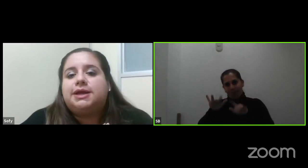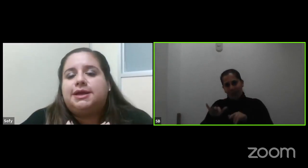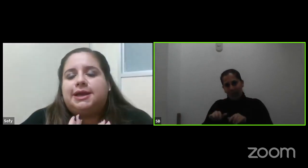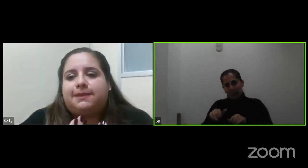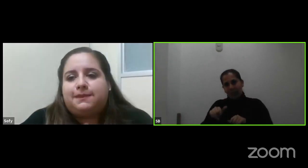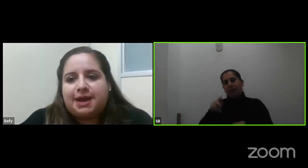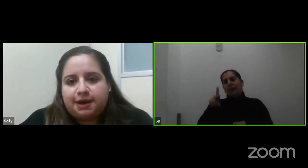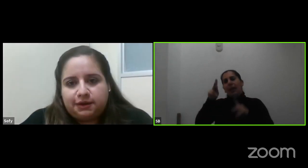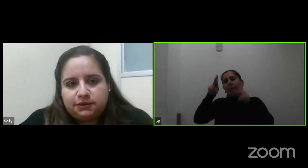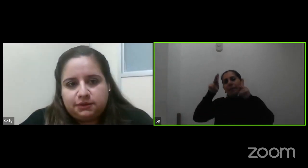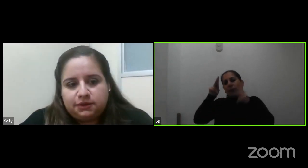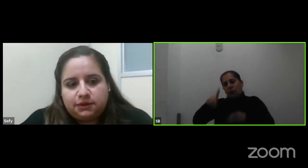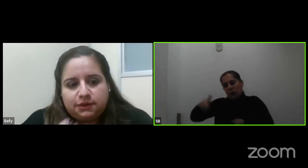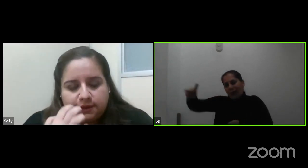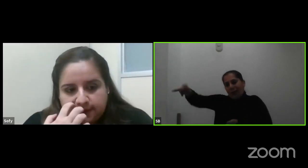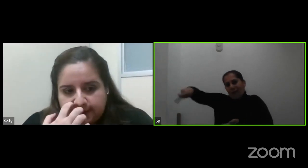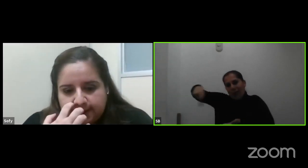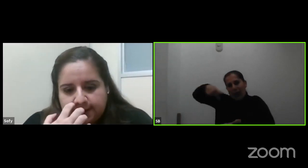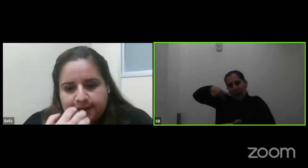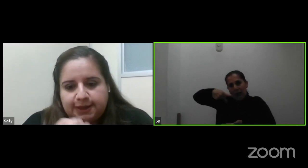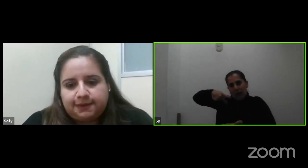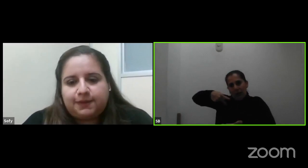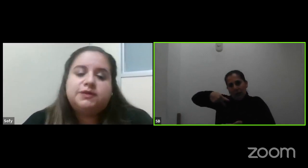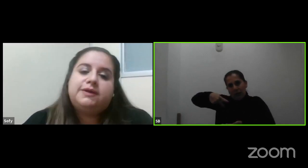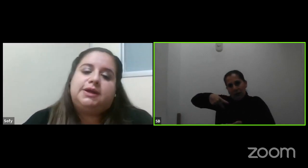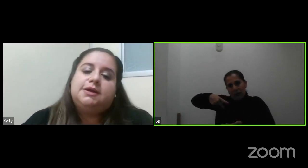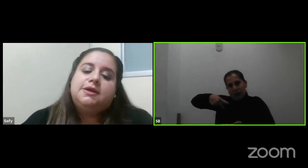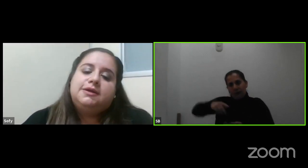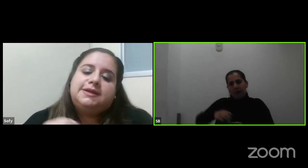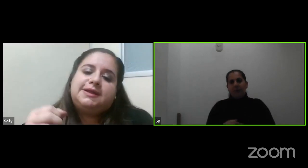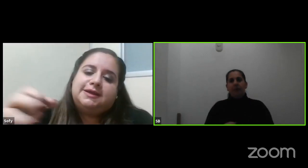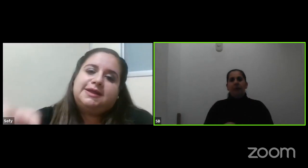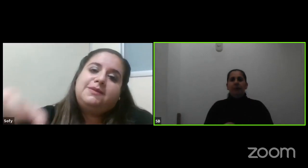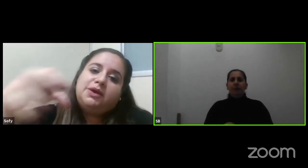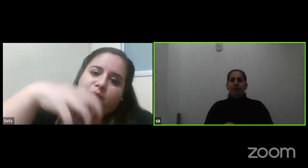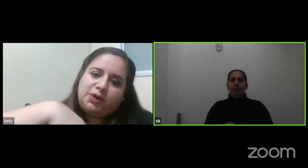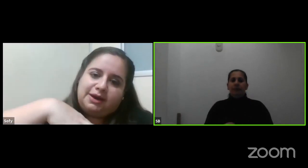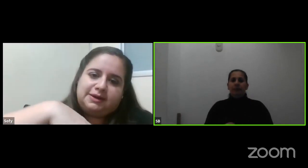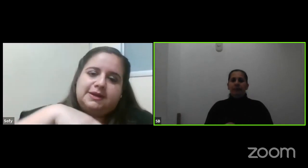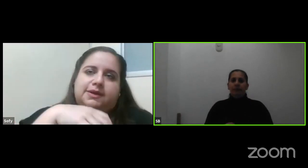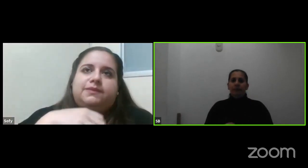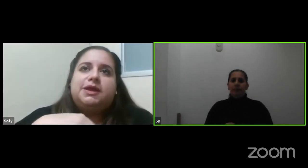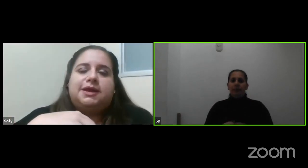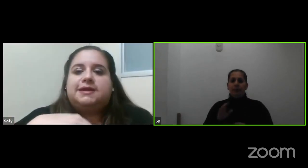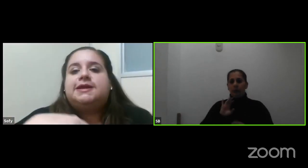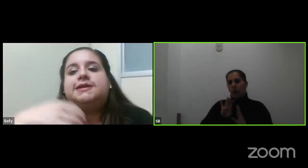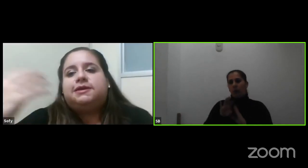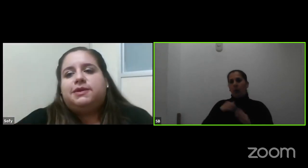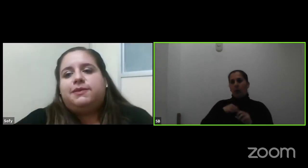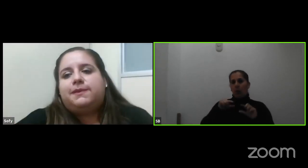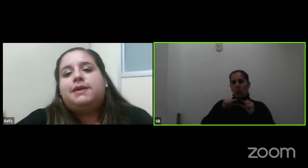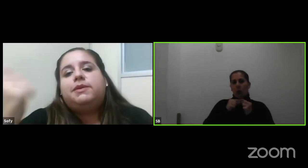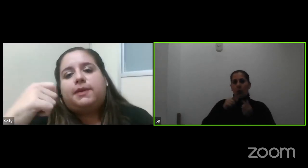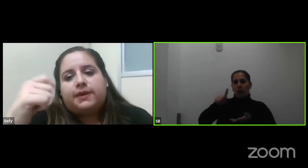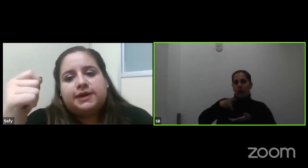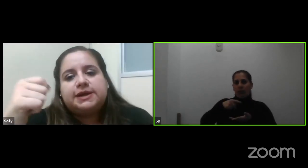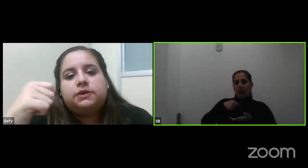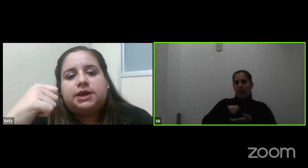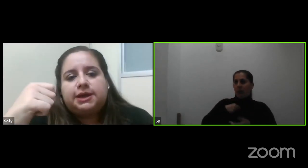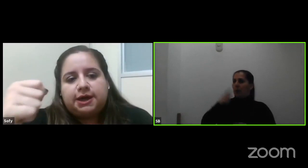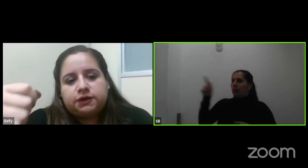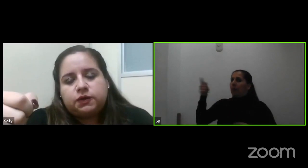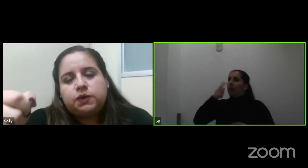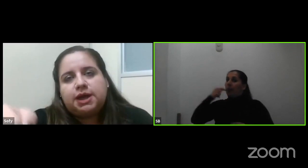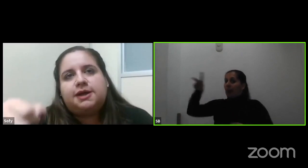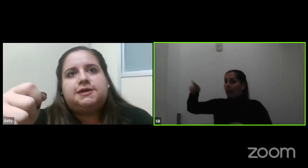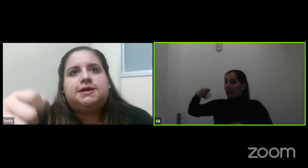persona que la paga vamos a ver si es que mi grupo la recibe es decir si es mi papá mi papá va a